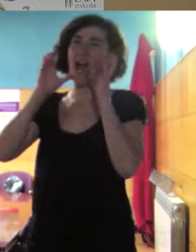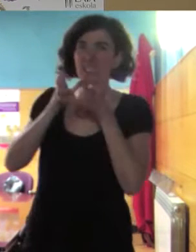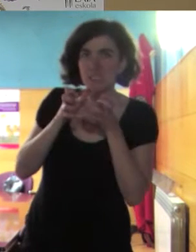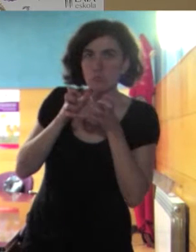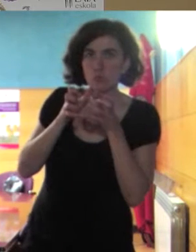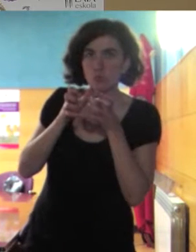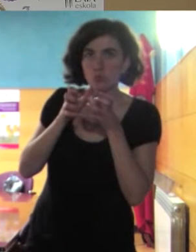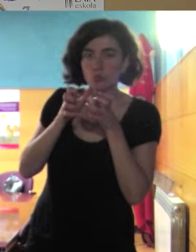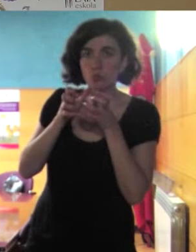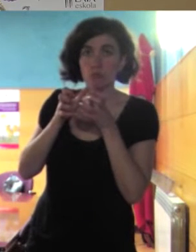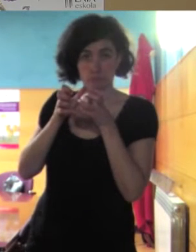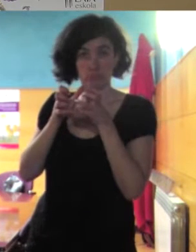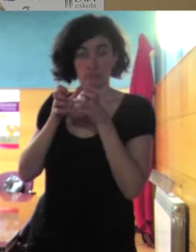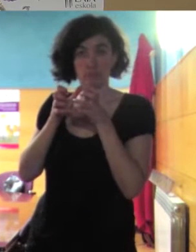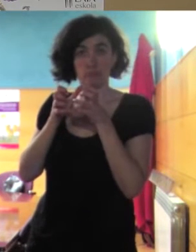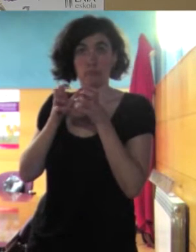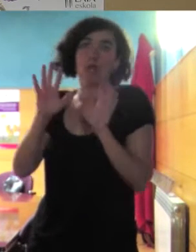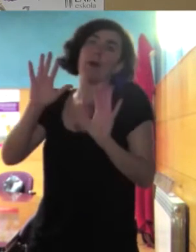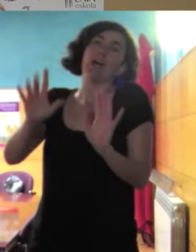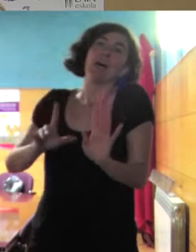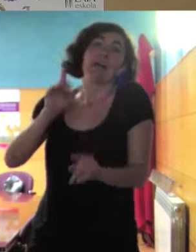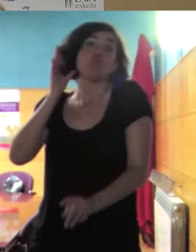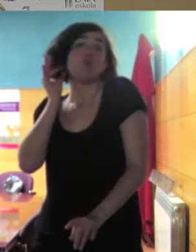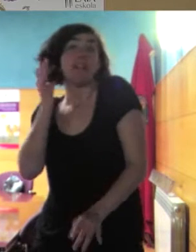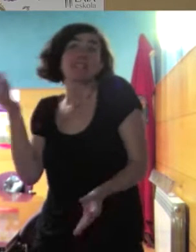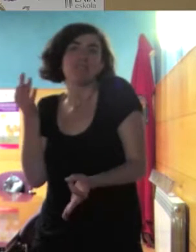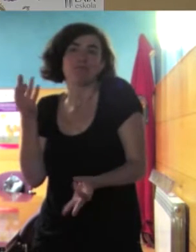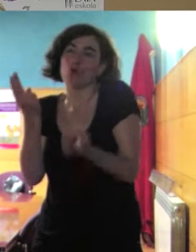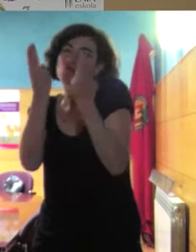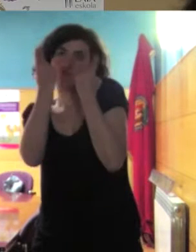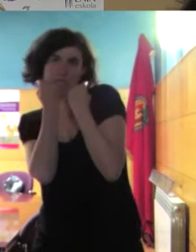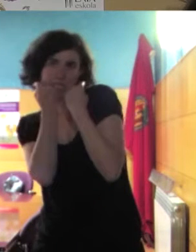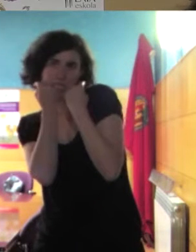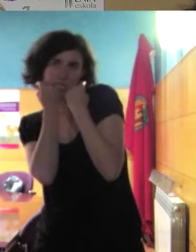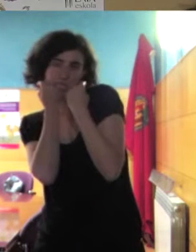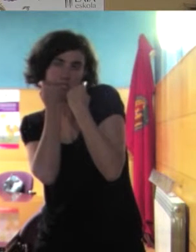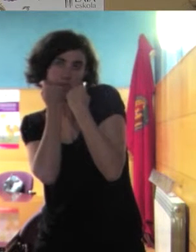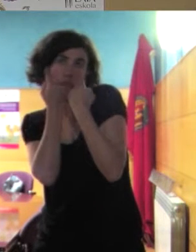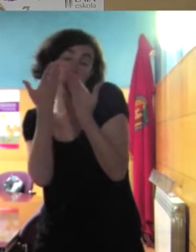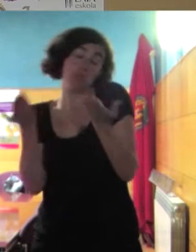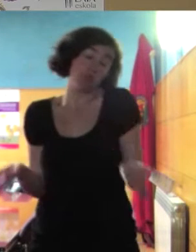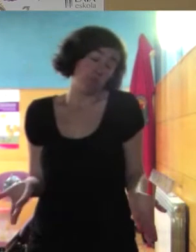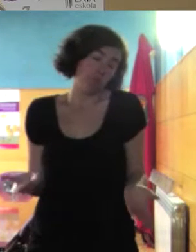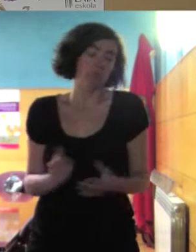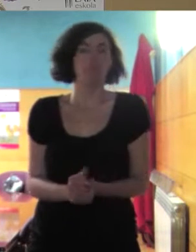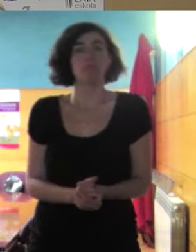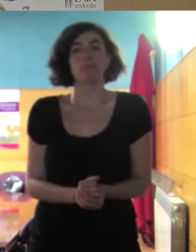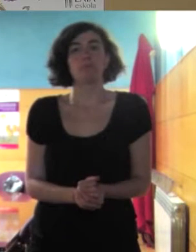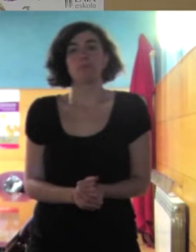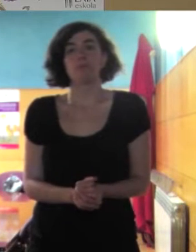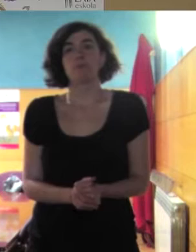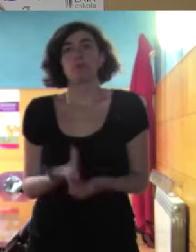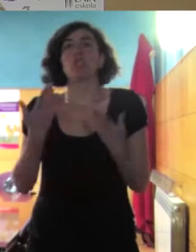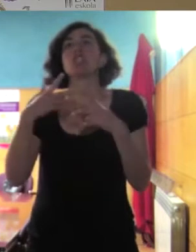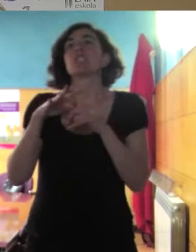las mujeres son sumisas son sumisas y aceptan estas